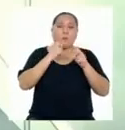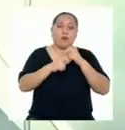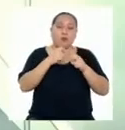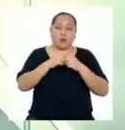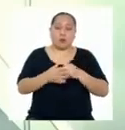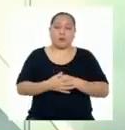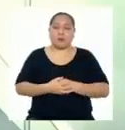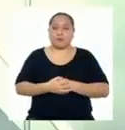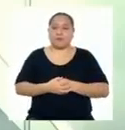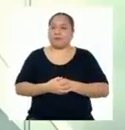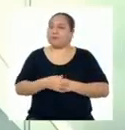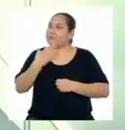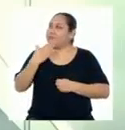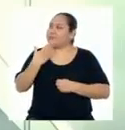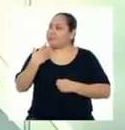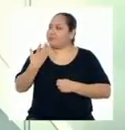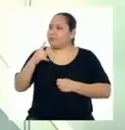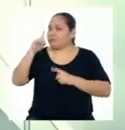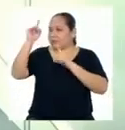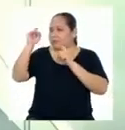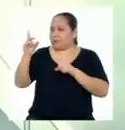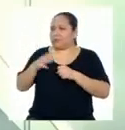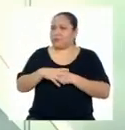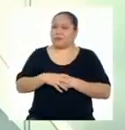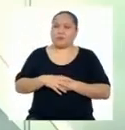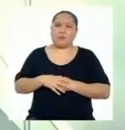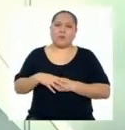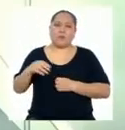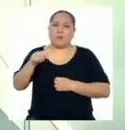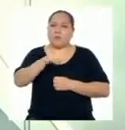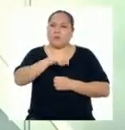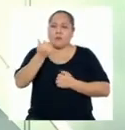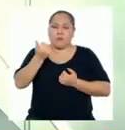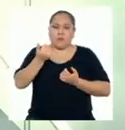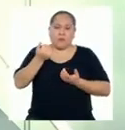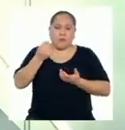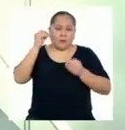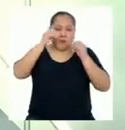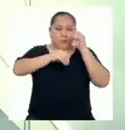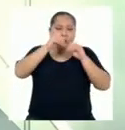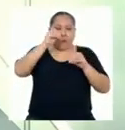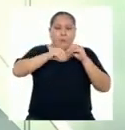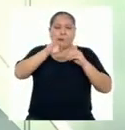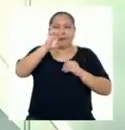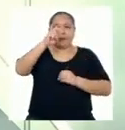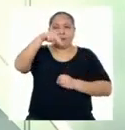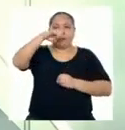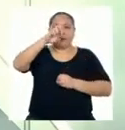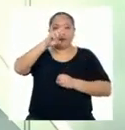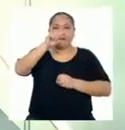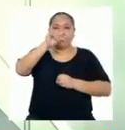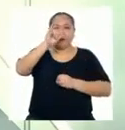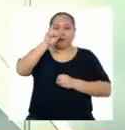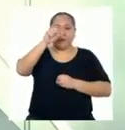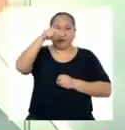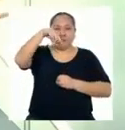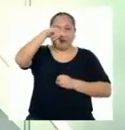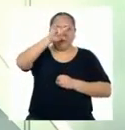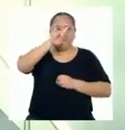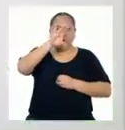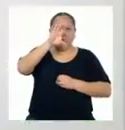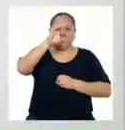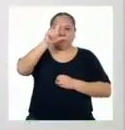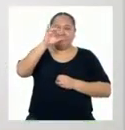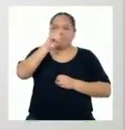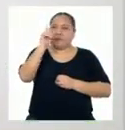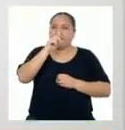Por la aclaración Tengo una pregunta ¿En qué otras ramas Se aplica la energía Nuclear Pero que no sea En medicina Ni en